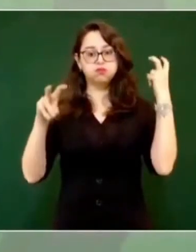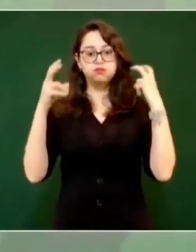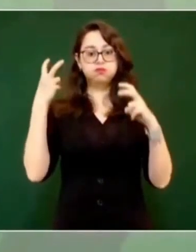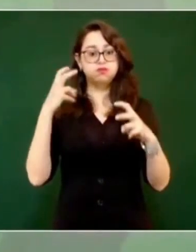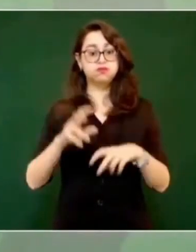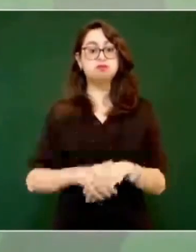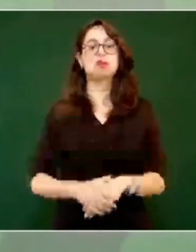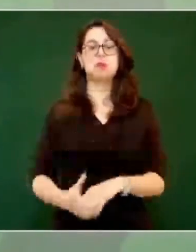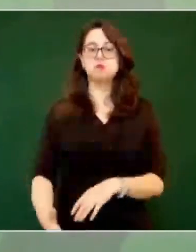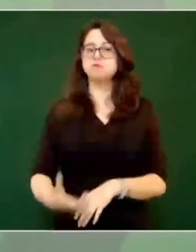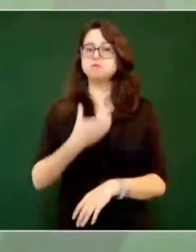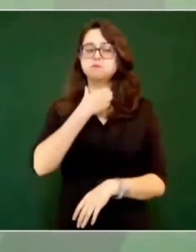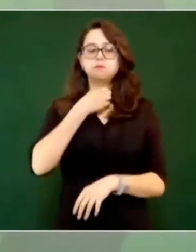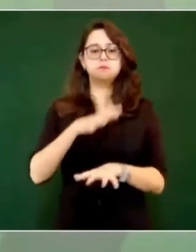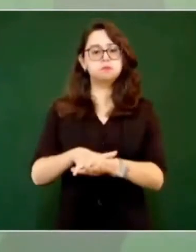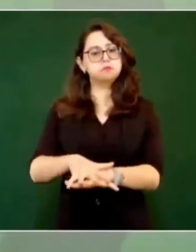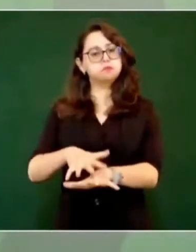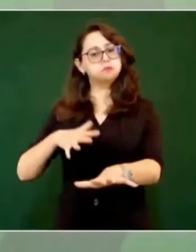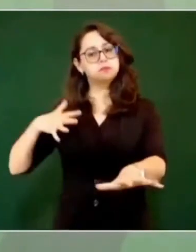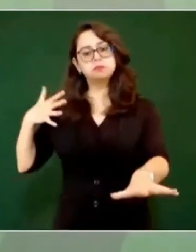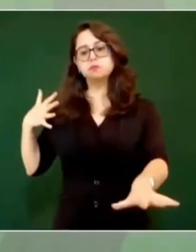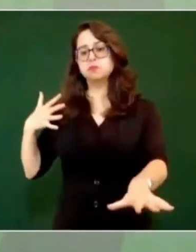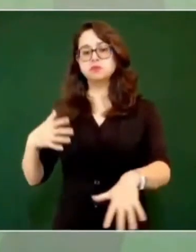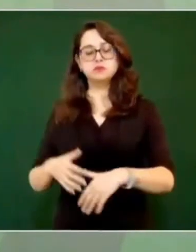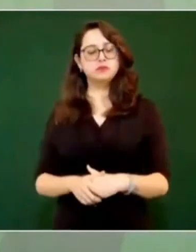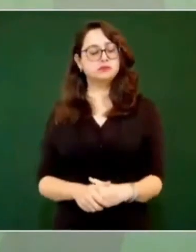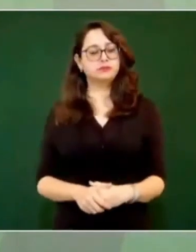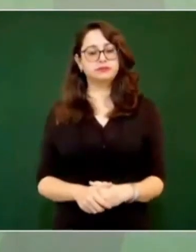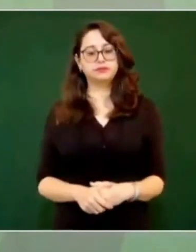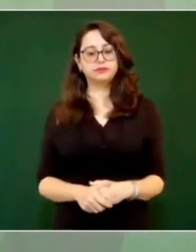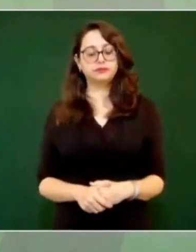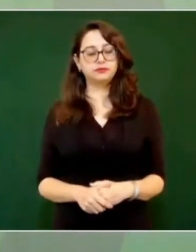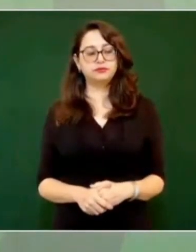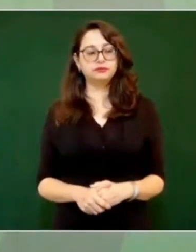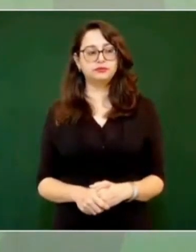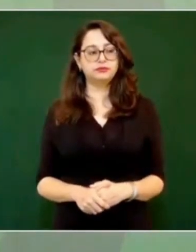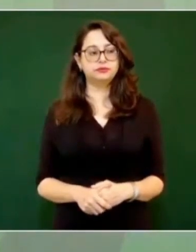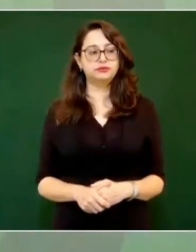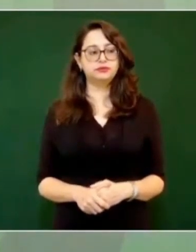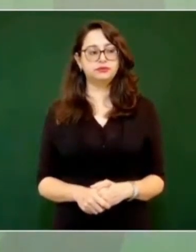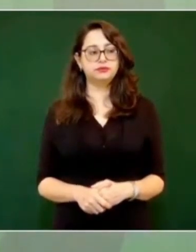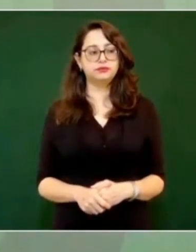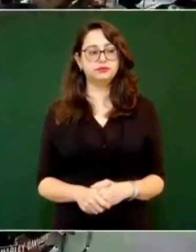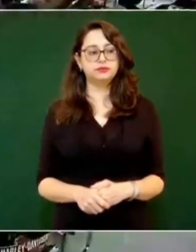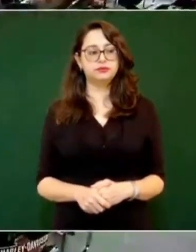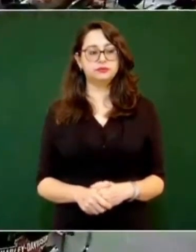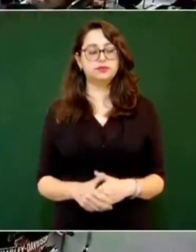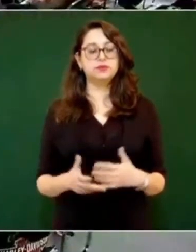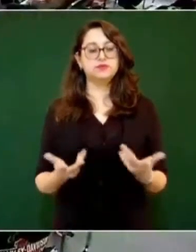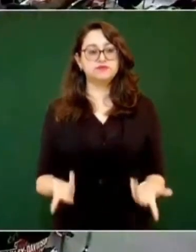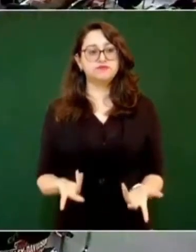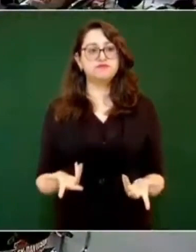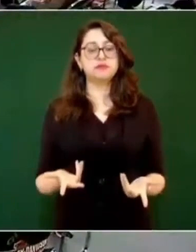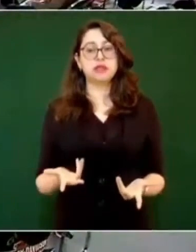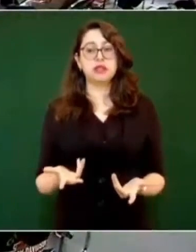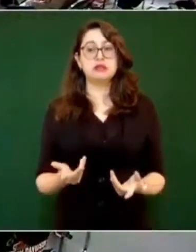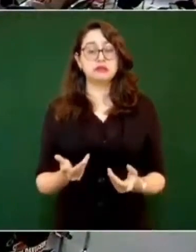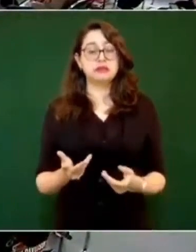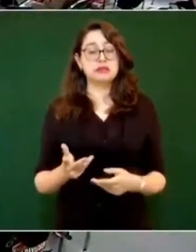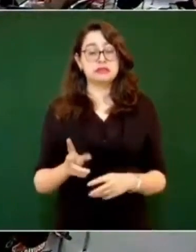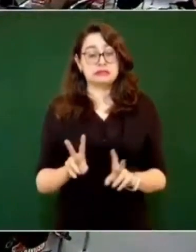completamente. En cuanto a seguridad en las carreteras, se ha avanzado